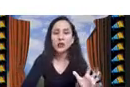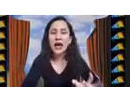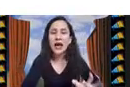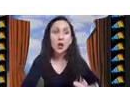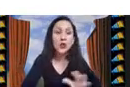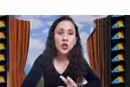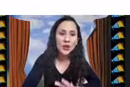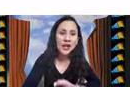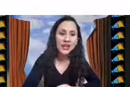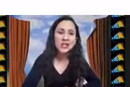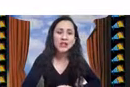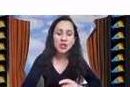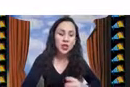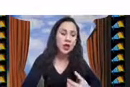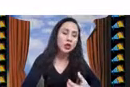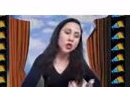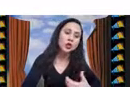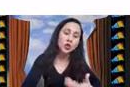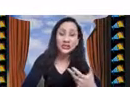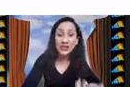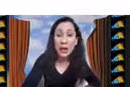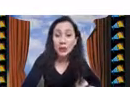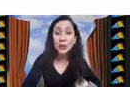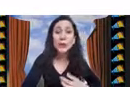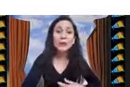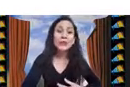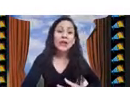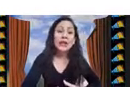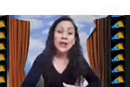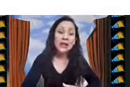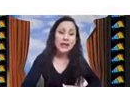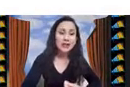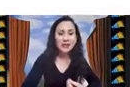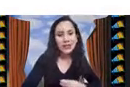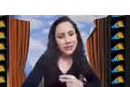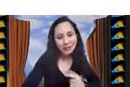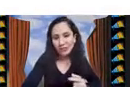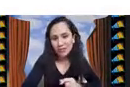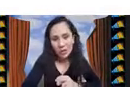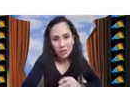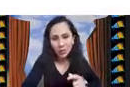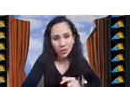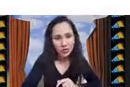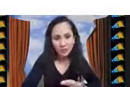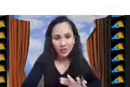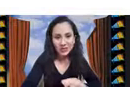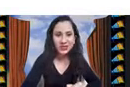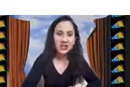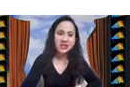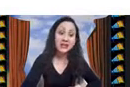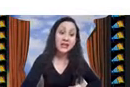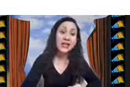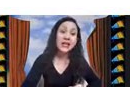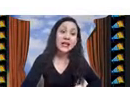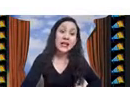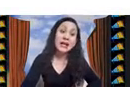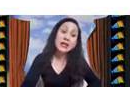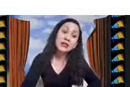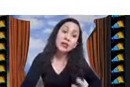es la opción aquí? Si yo quiero soluciones rápido, es decir, en segundos o menos,